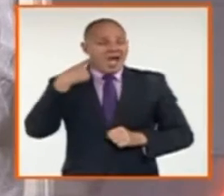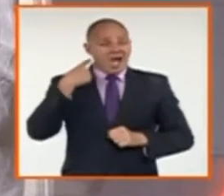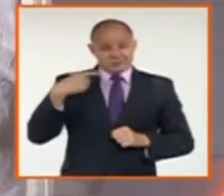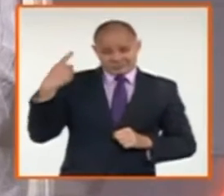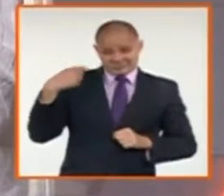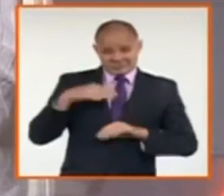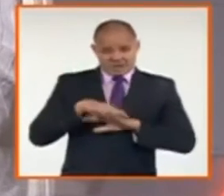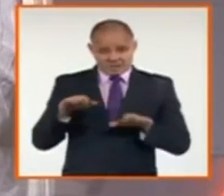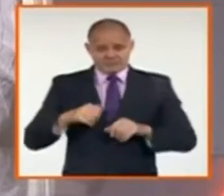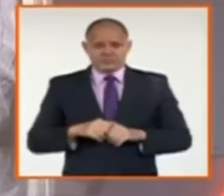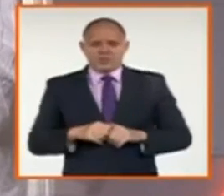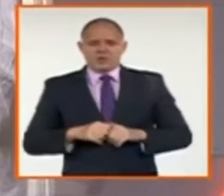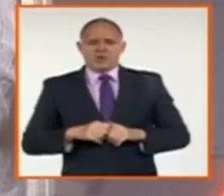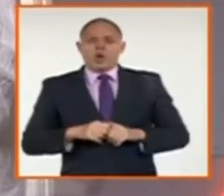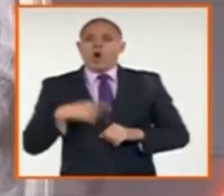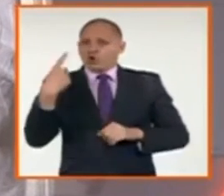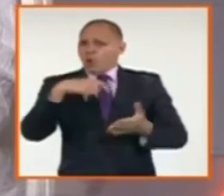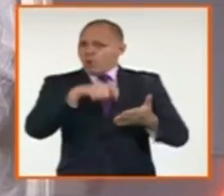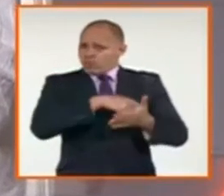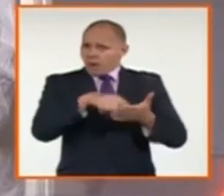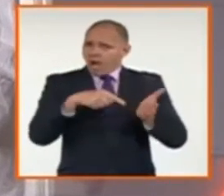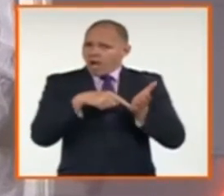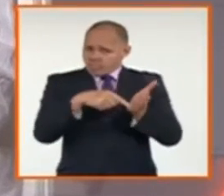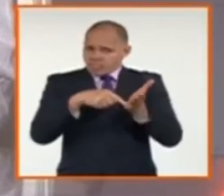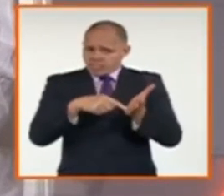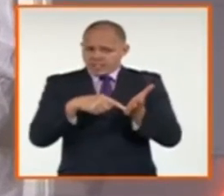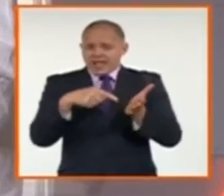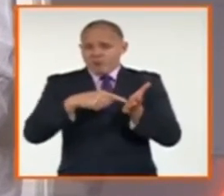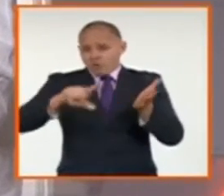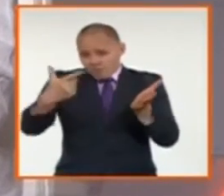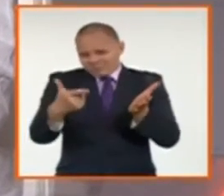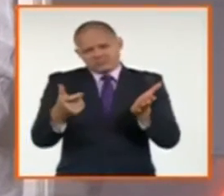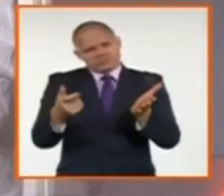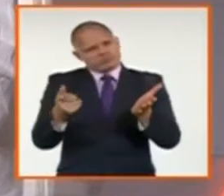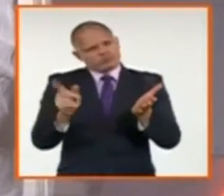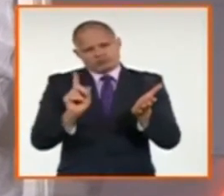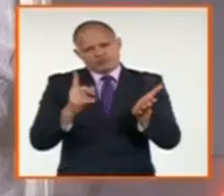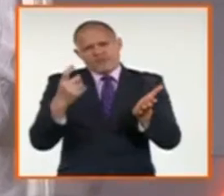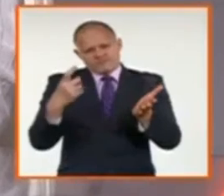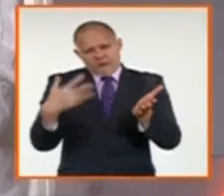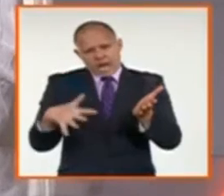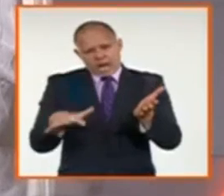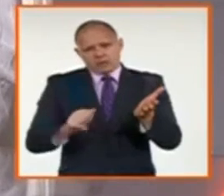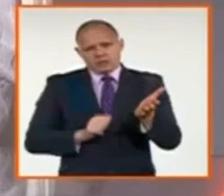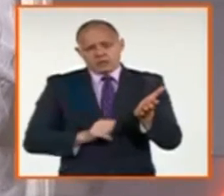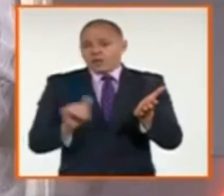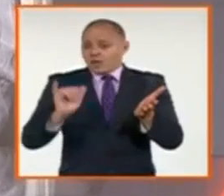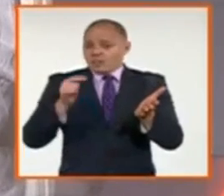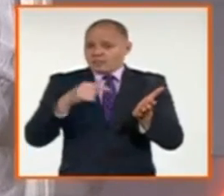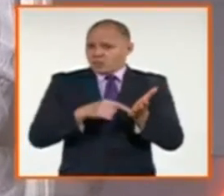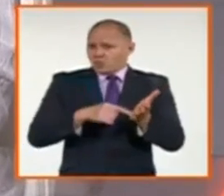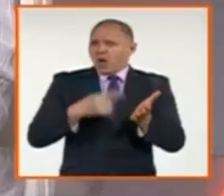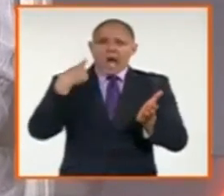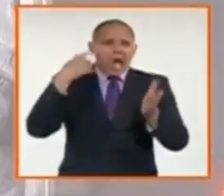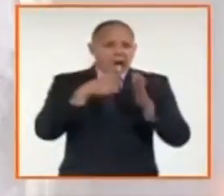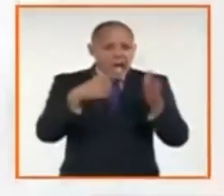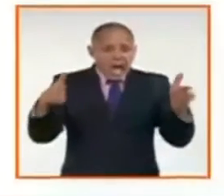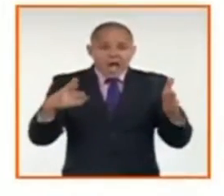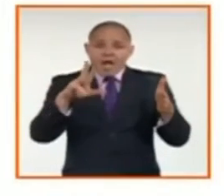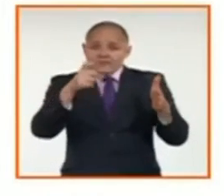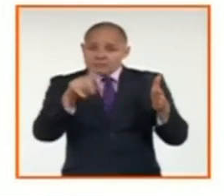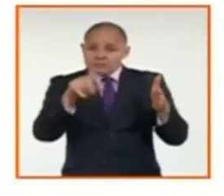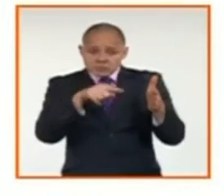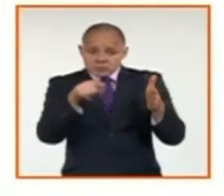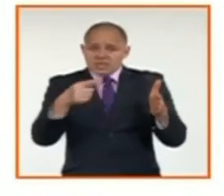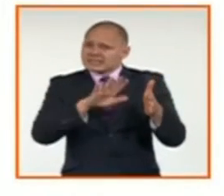.000 nuevos empleos. Eso es un esfuerzo extraordinario. Ahí no solamente estamos contando los empleos de carácter estatal, también estamos